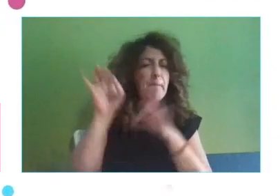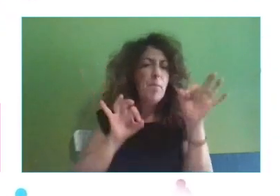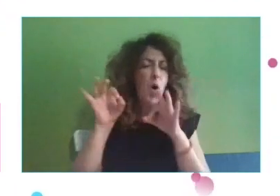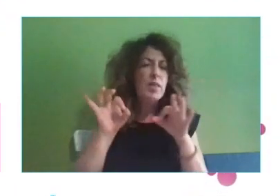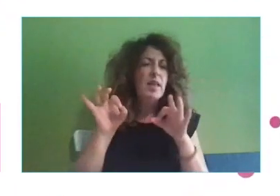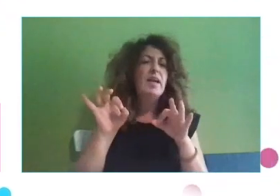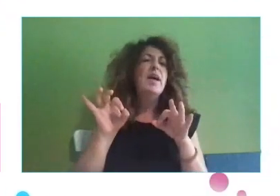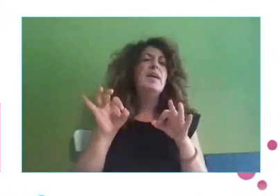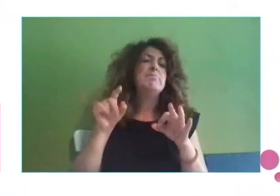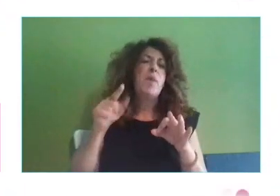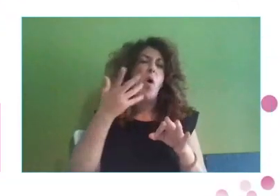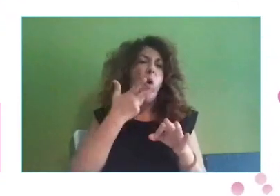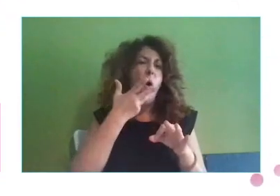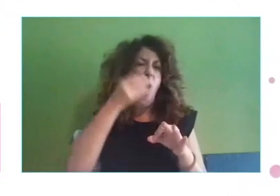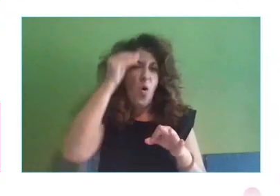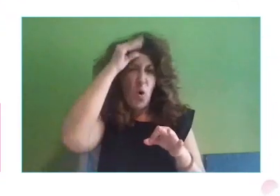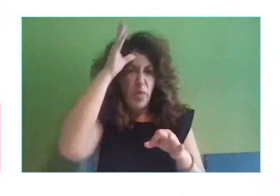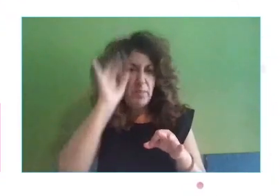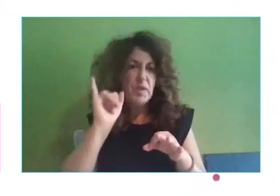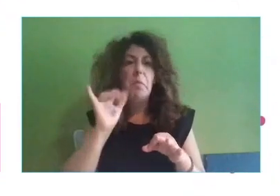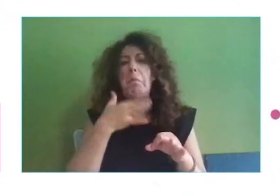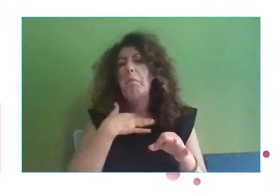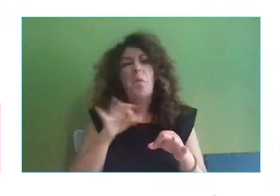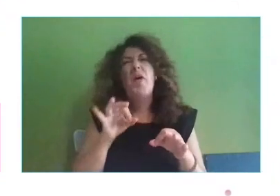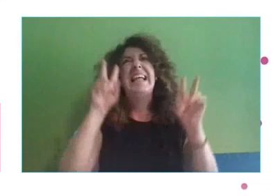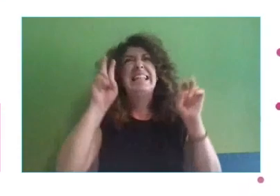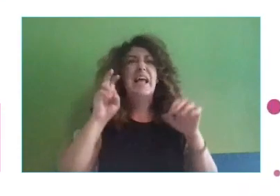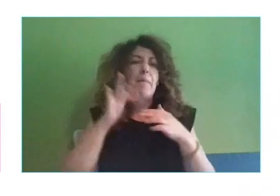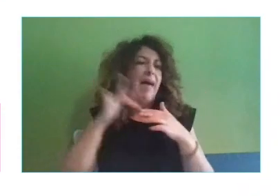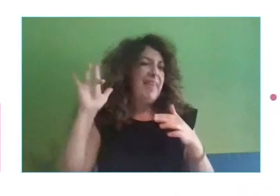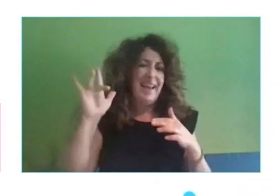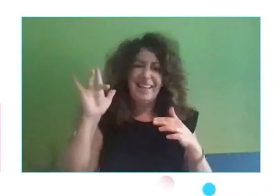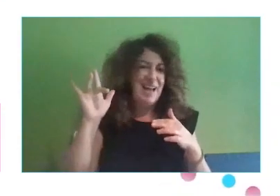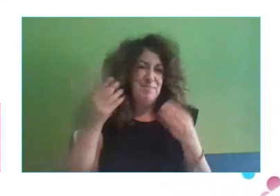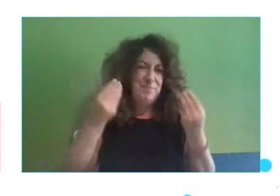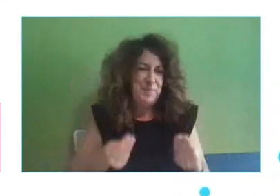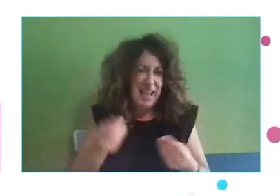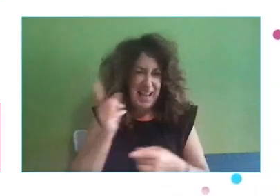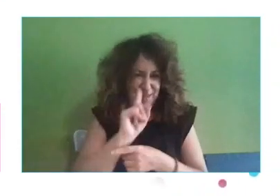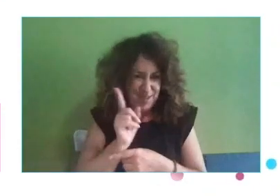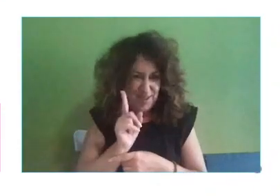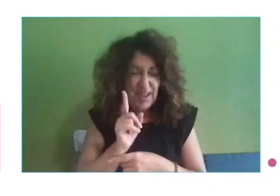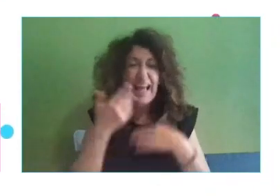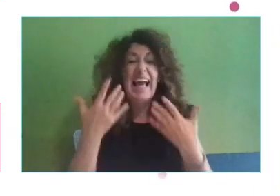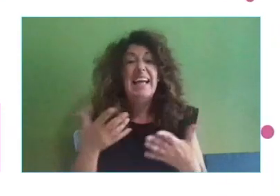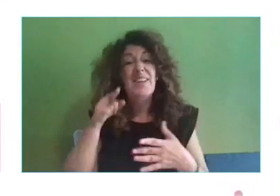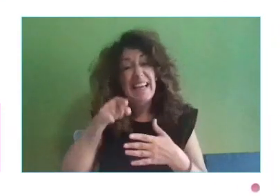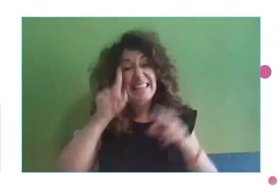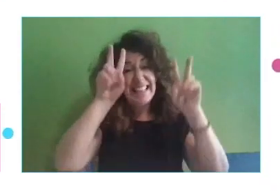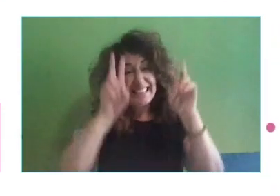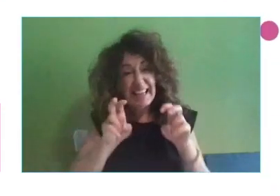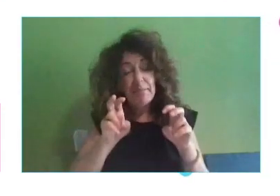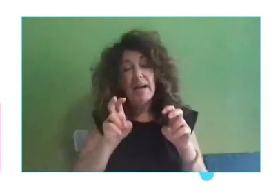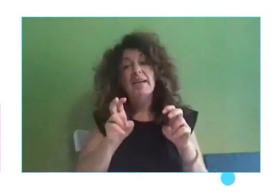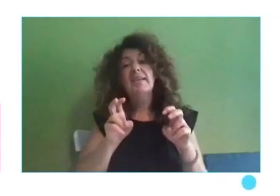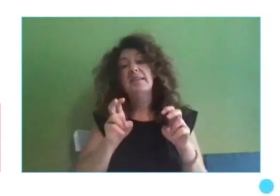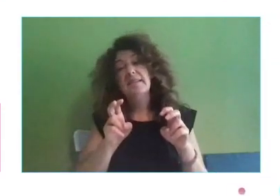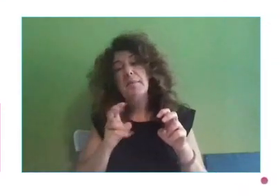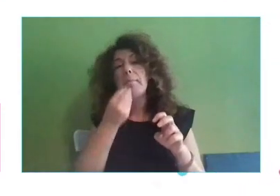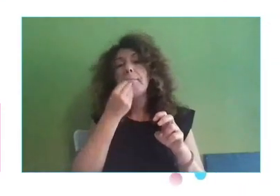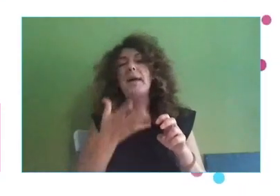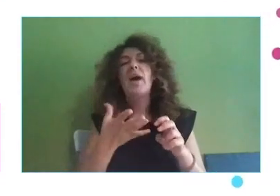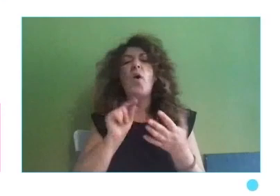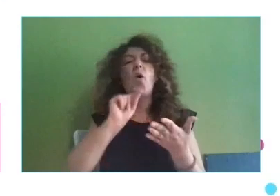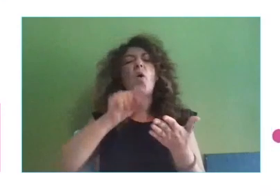pero no tanto de toda esa parte de digitalización. Por eso pensamos que en esta parte probablemente contrate más a un